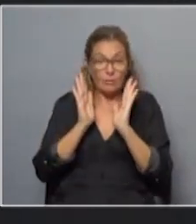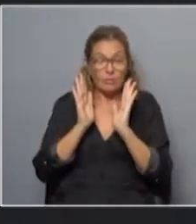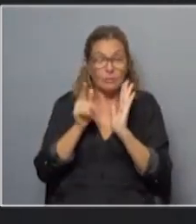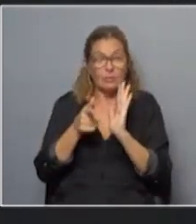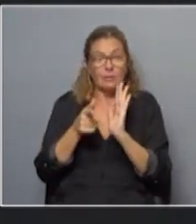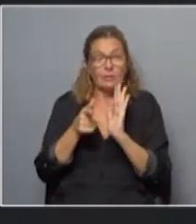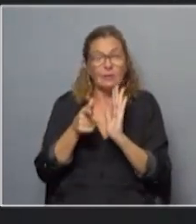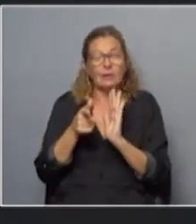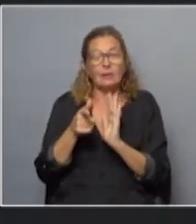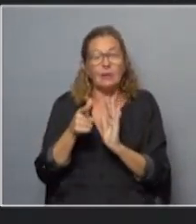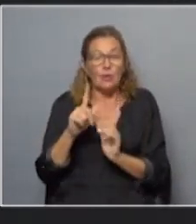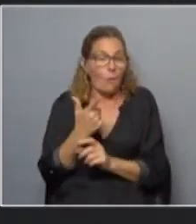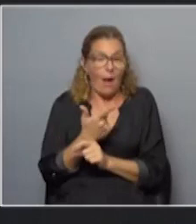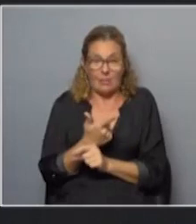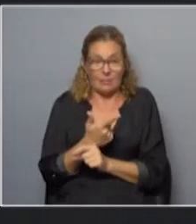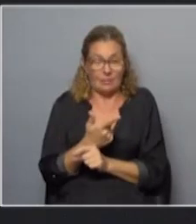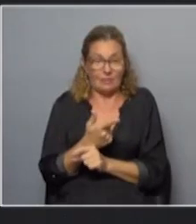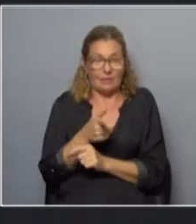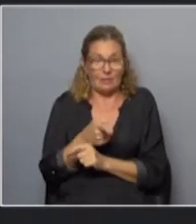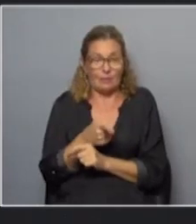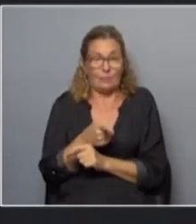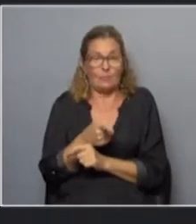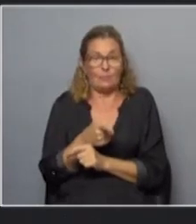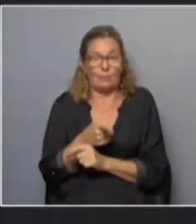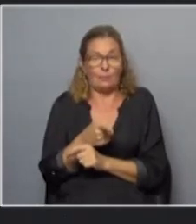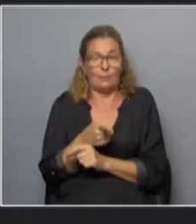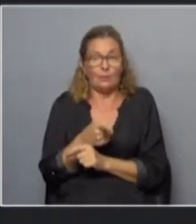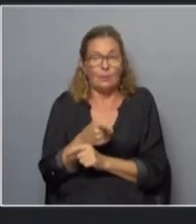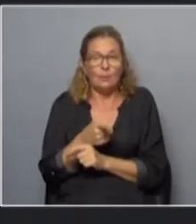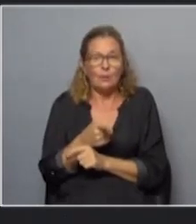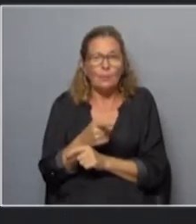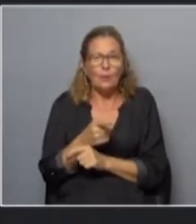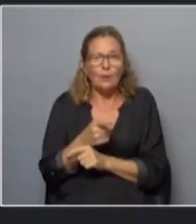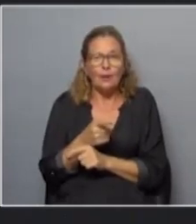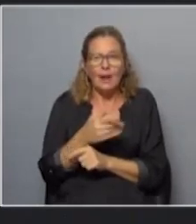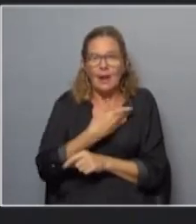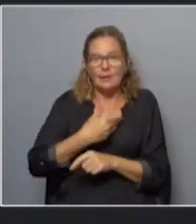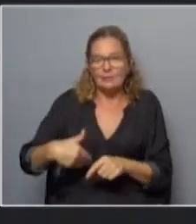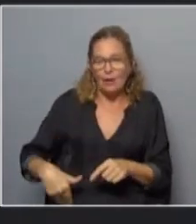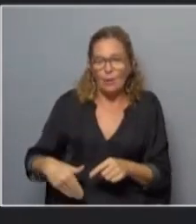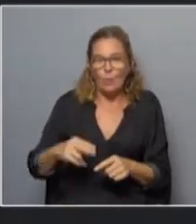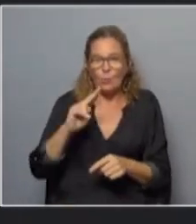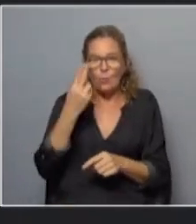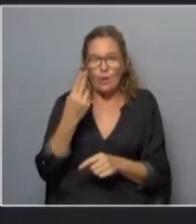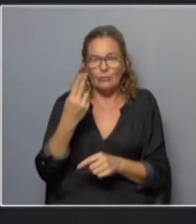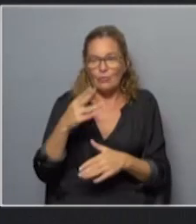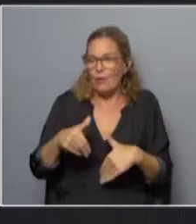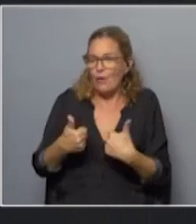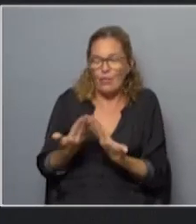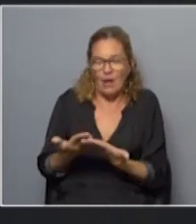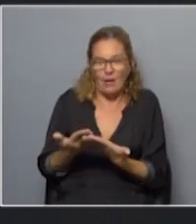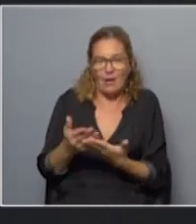no lo tiene y esto es por un... hay un cumplimiento del Estado uruguayo en dar los recursos